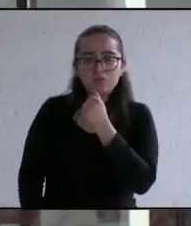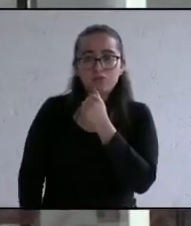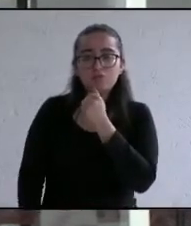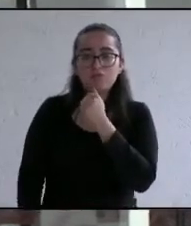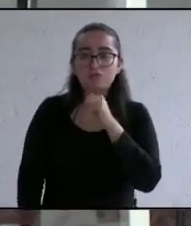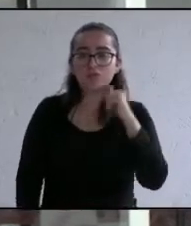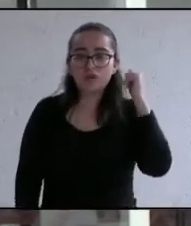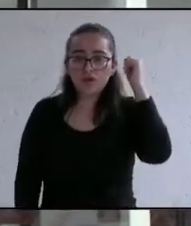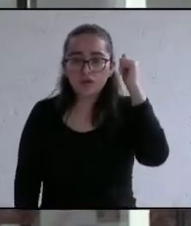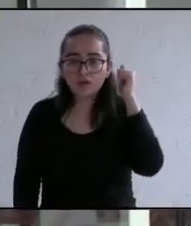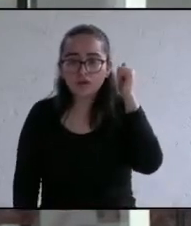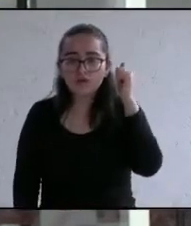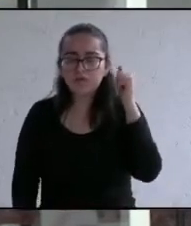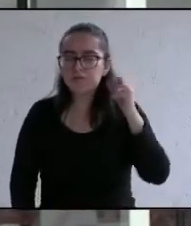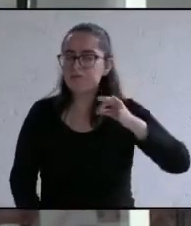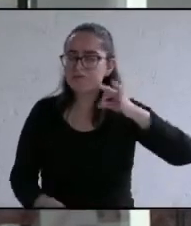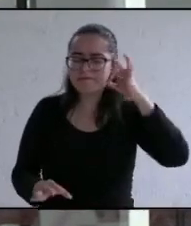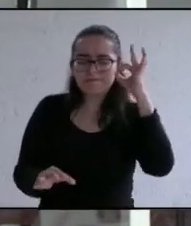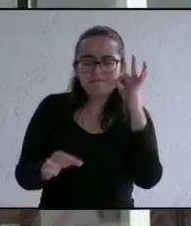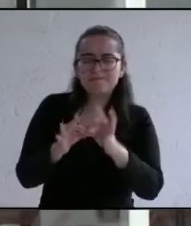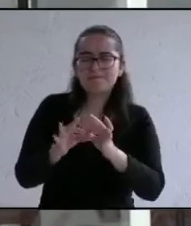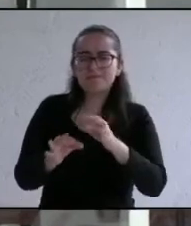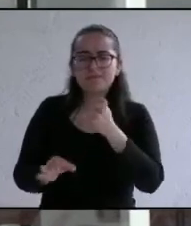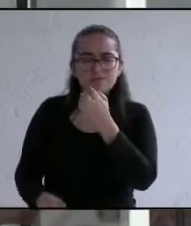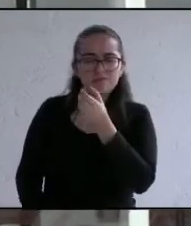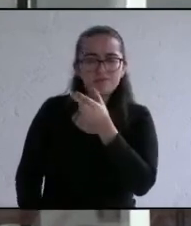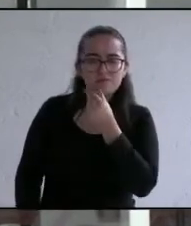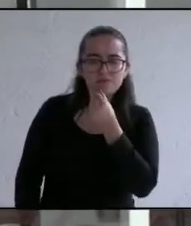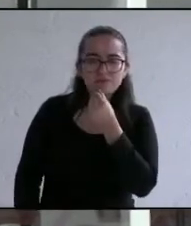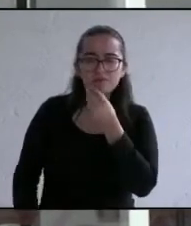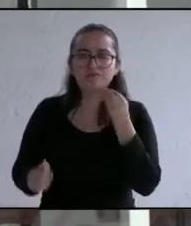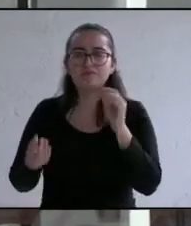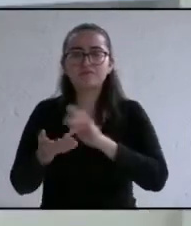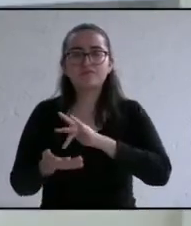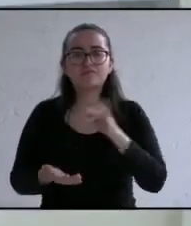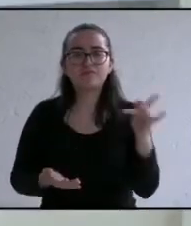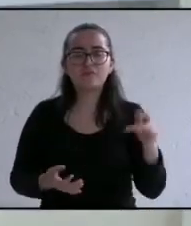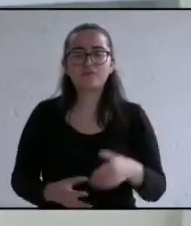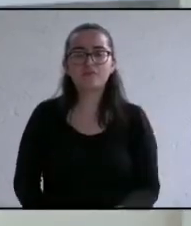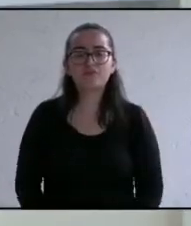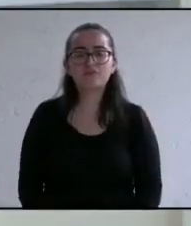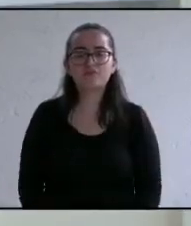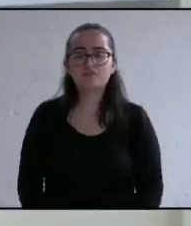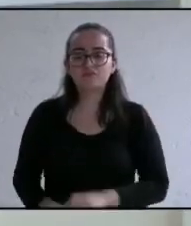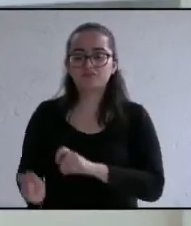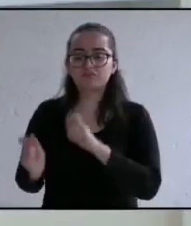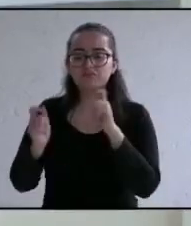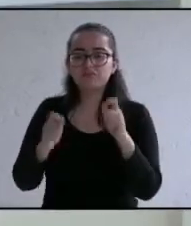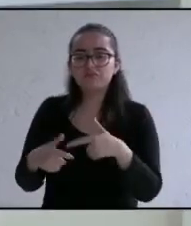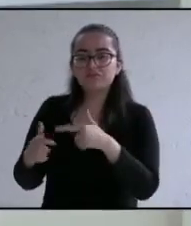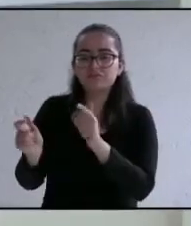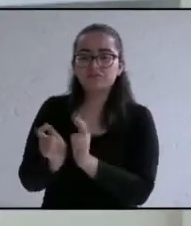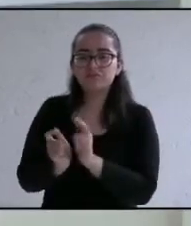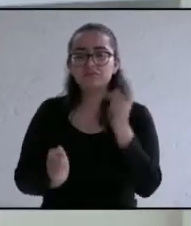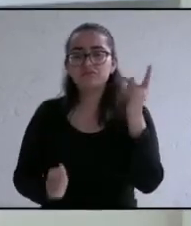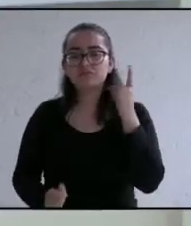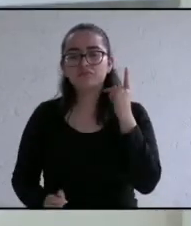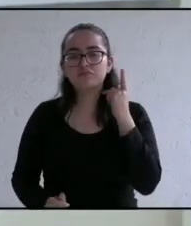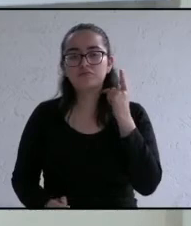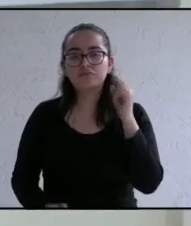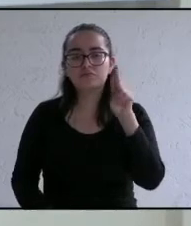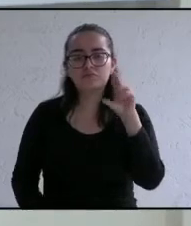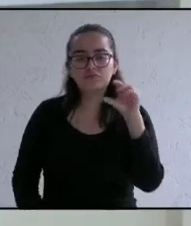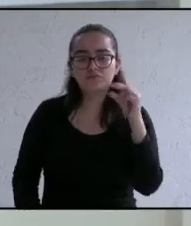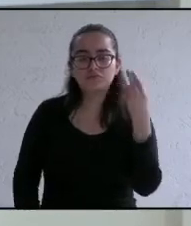municipio sea la mejor de todo el estado muchas gracias continuamos con el candidato de unidad